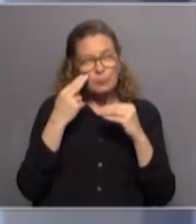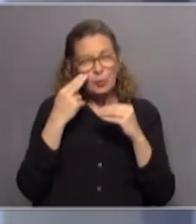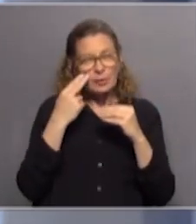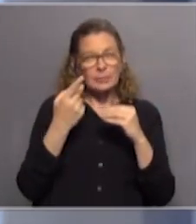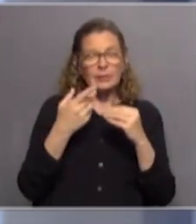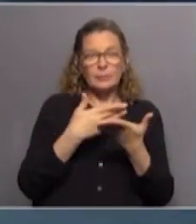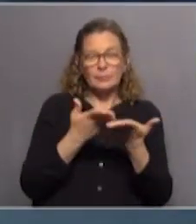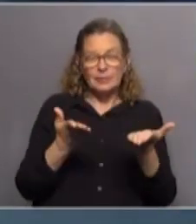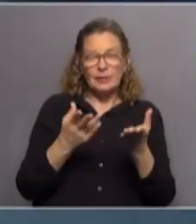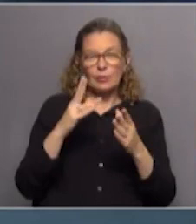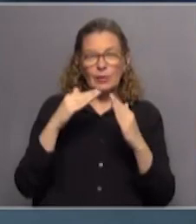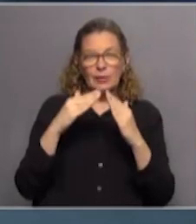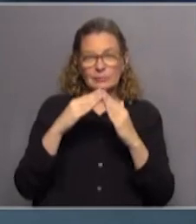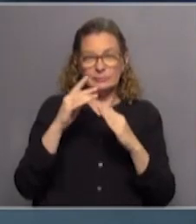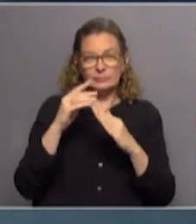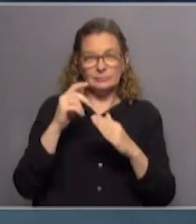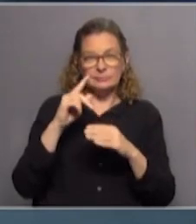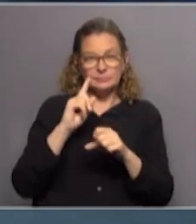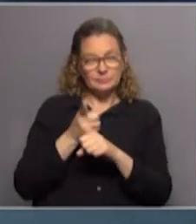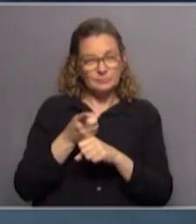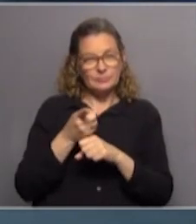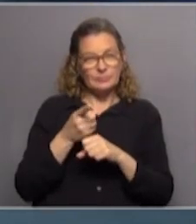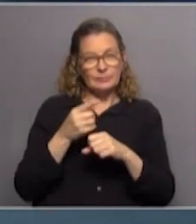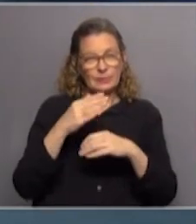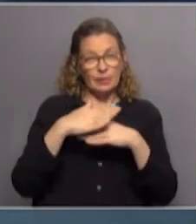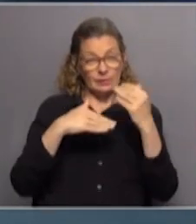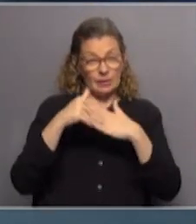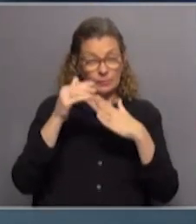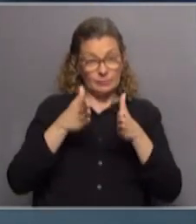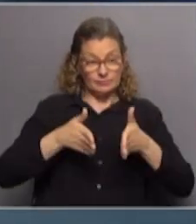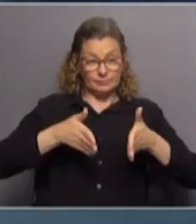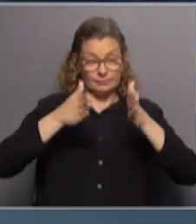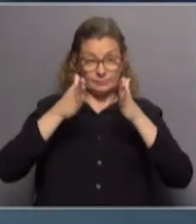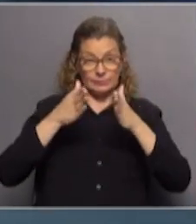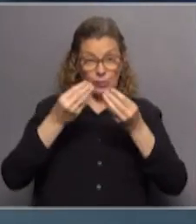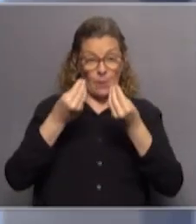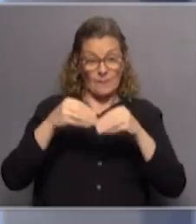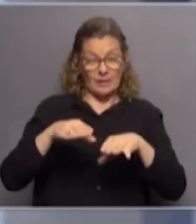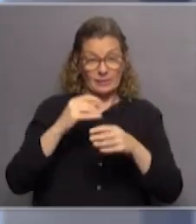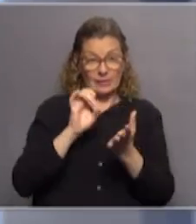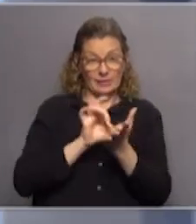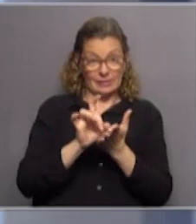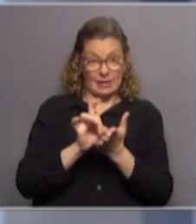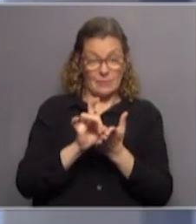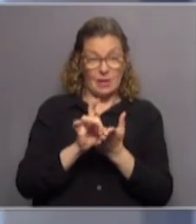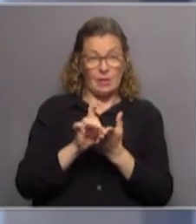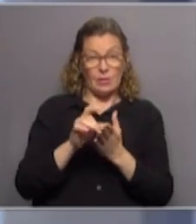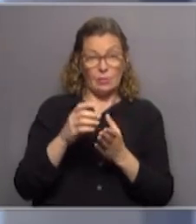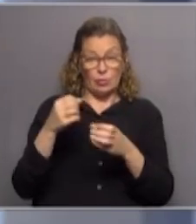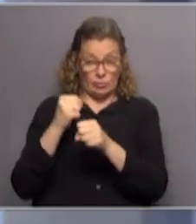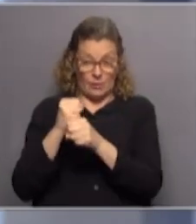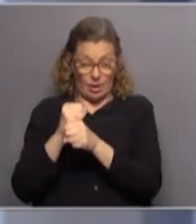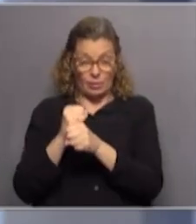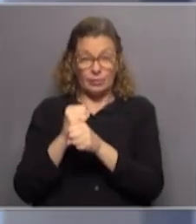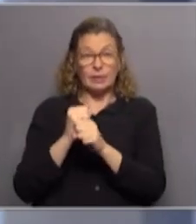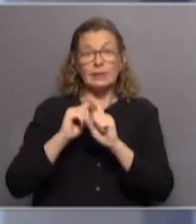planteando en Casa de Galicia, la infraestructura y su futuro, su mantenimiento, que no la pierda el sistema, digamos, los puestos de trabajo